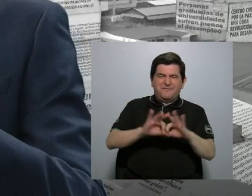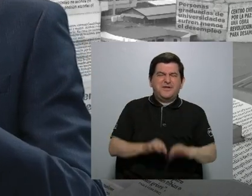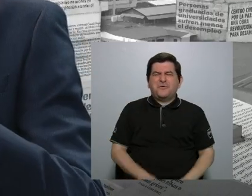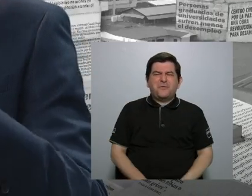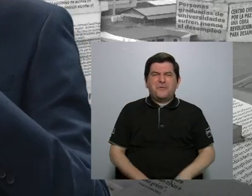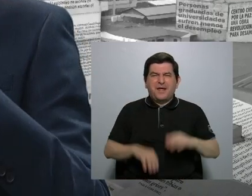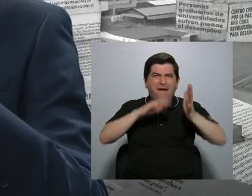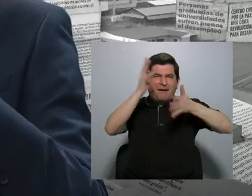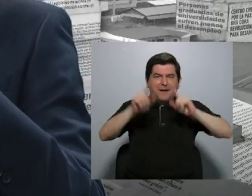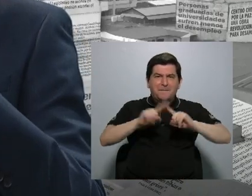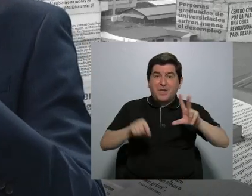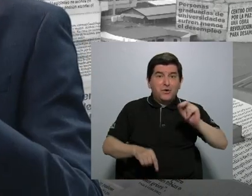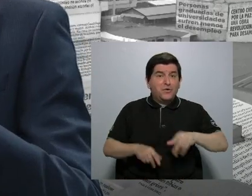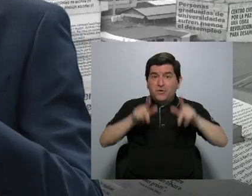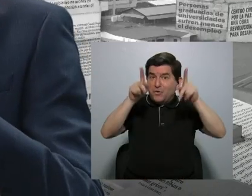es.